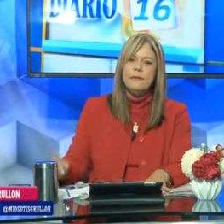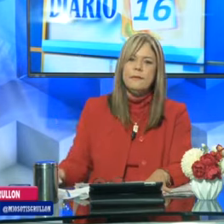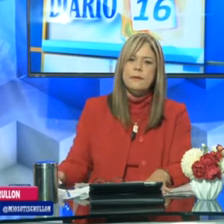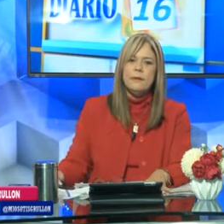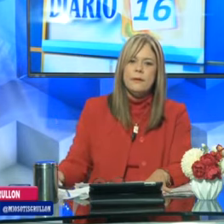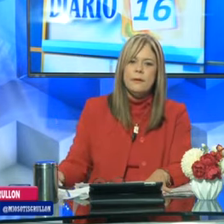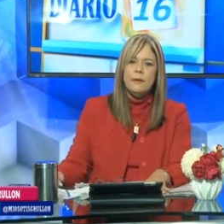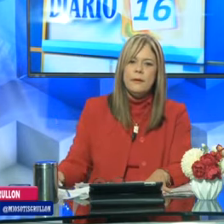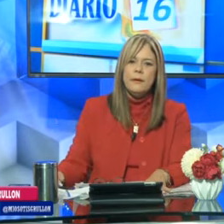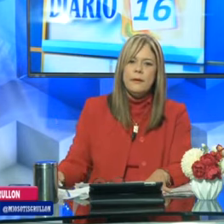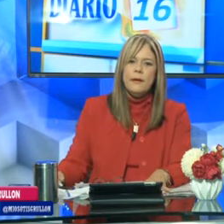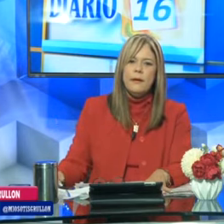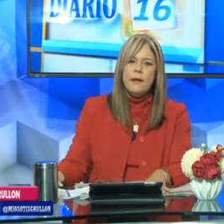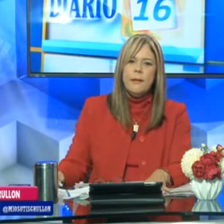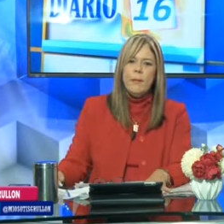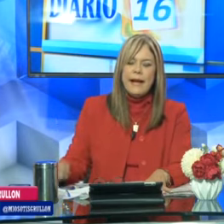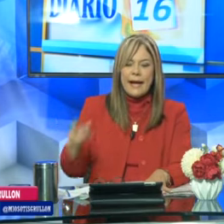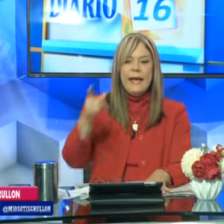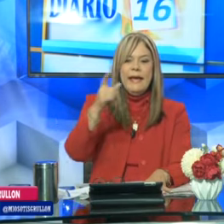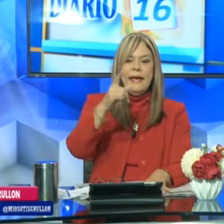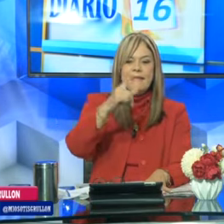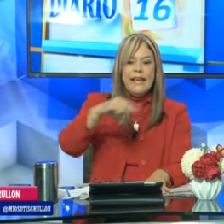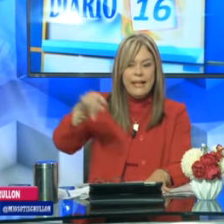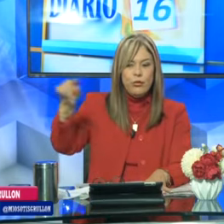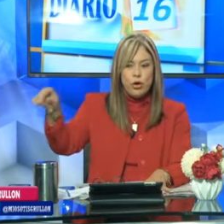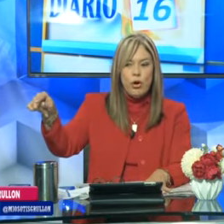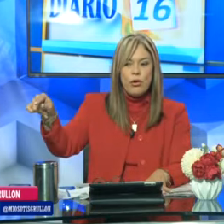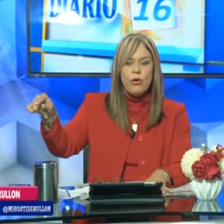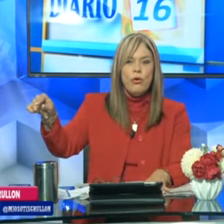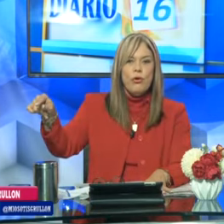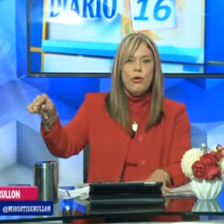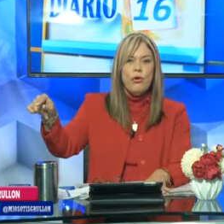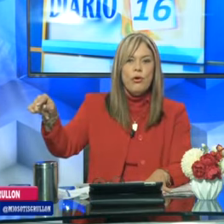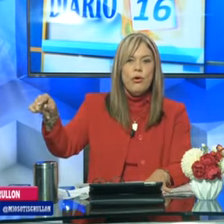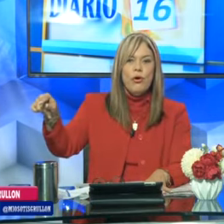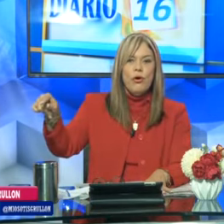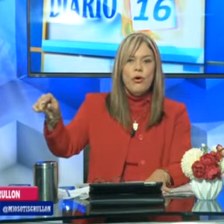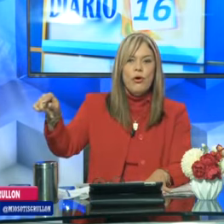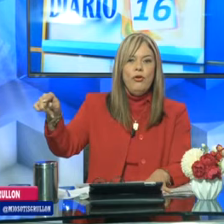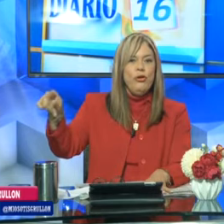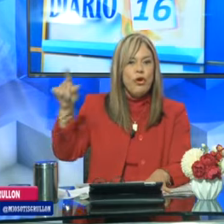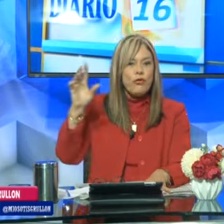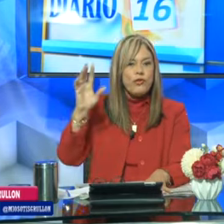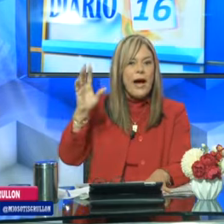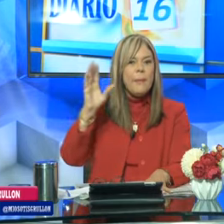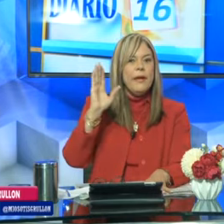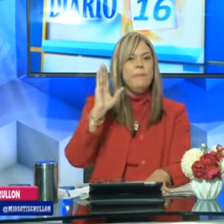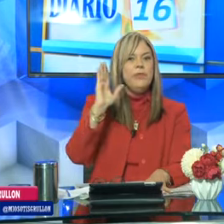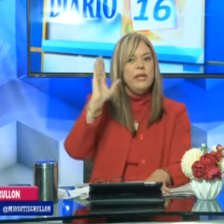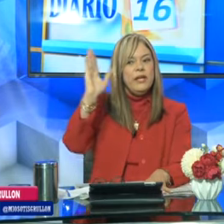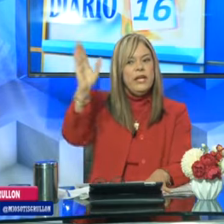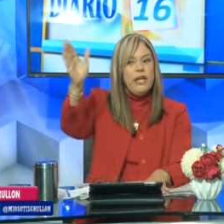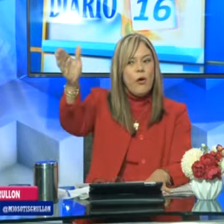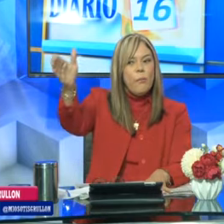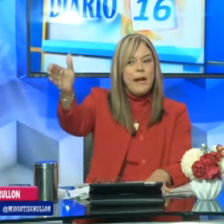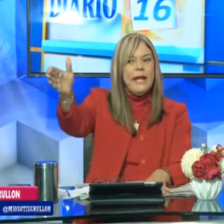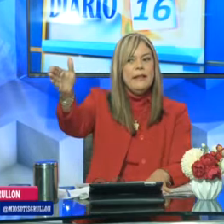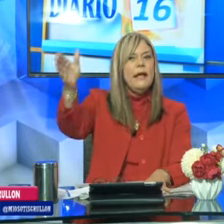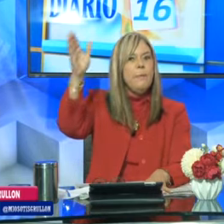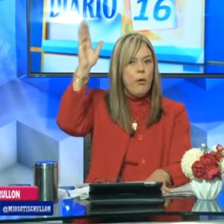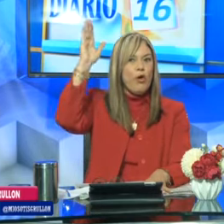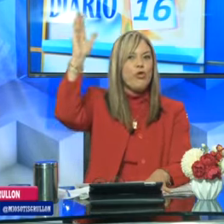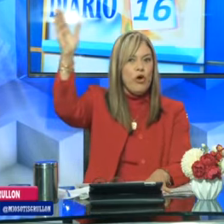pasen. Para que, si el entorno no sabe ni